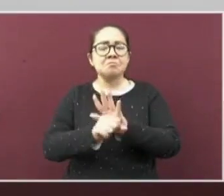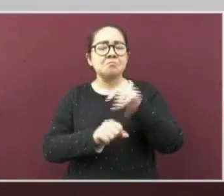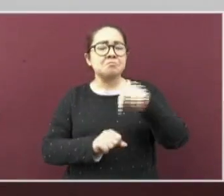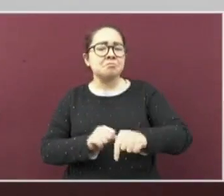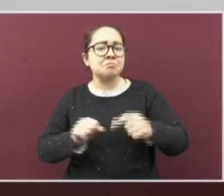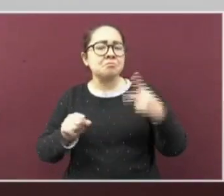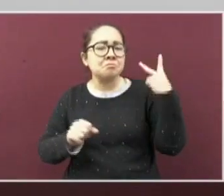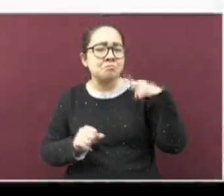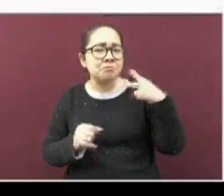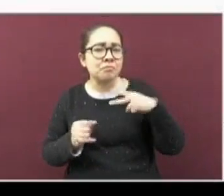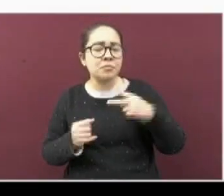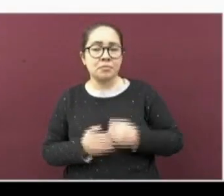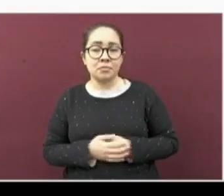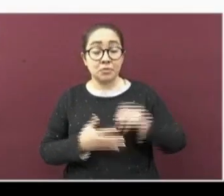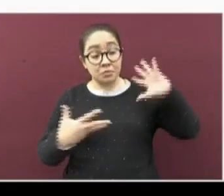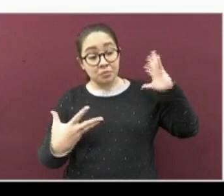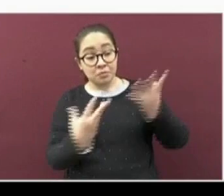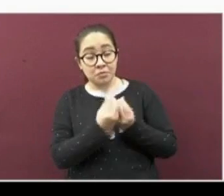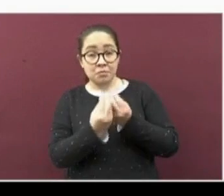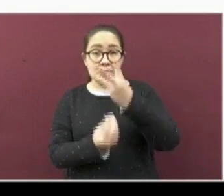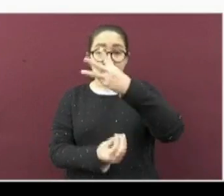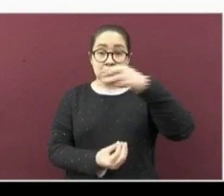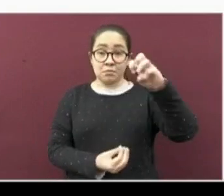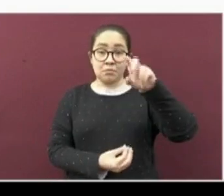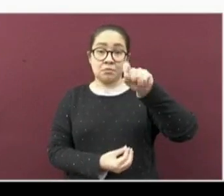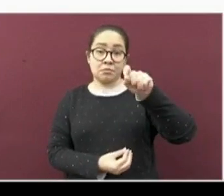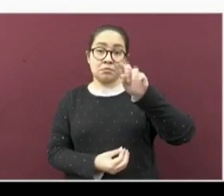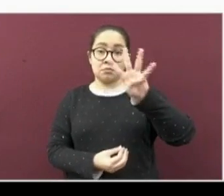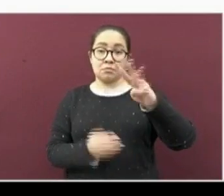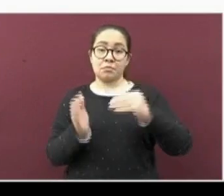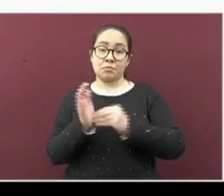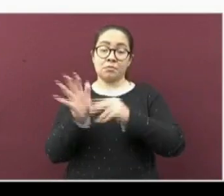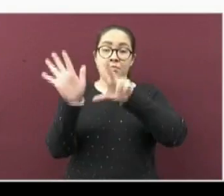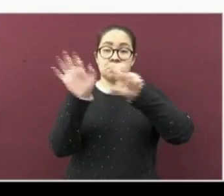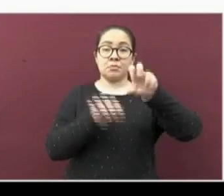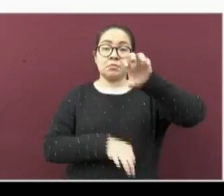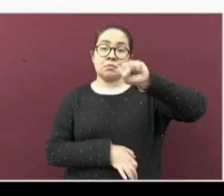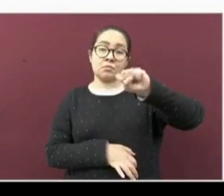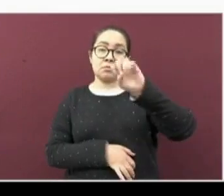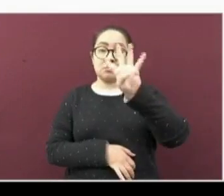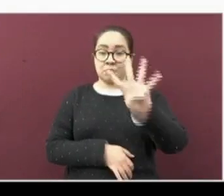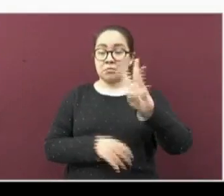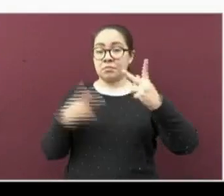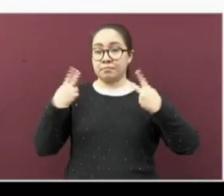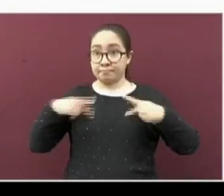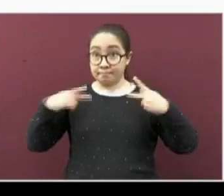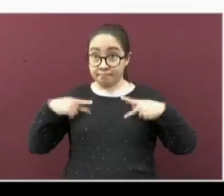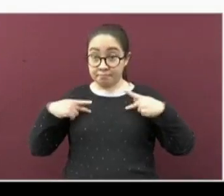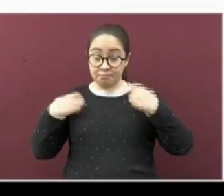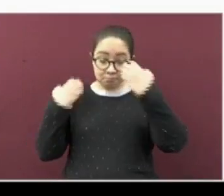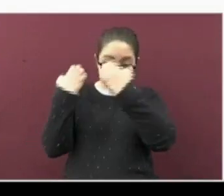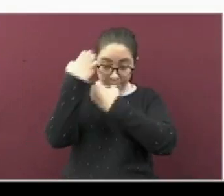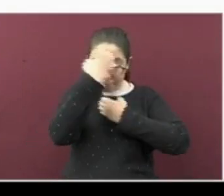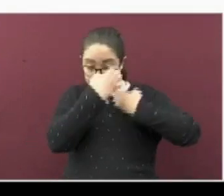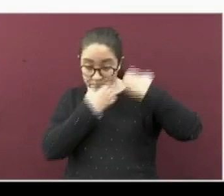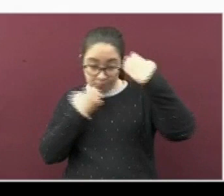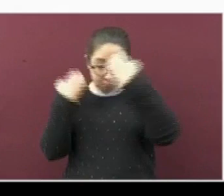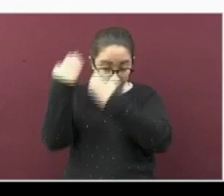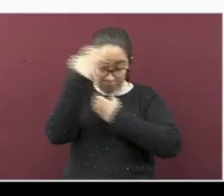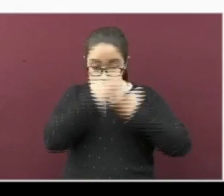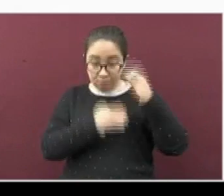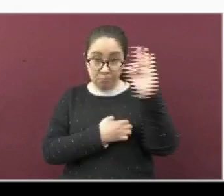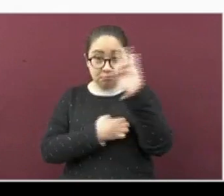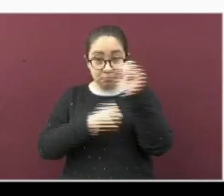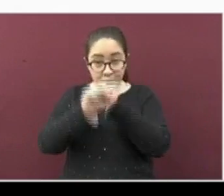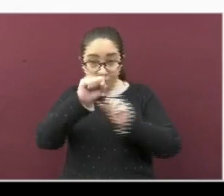estado. Hasta hoy se han atendido 324 mil 864 pacientes con diagnóstico probable de COVID